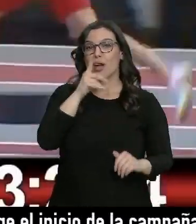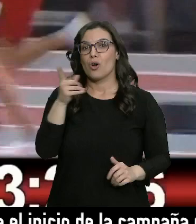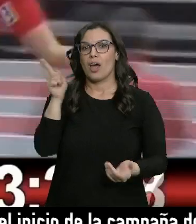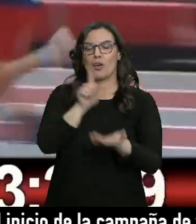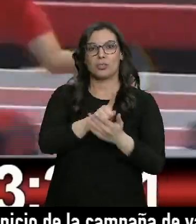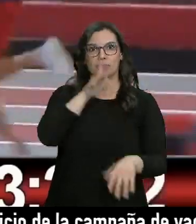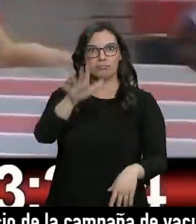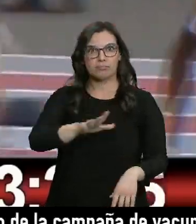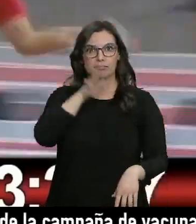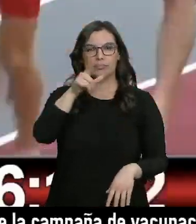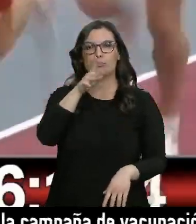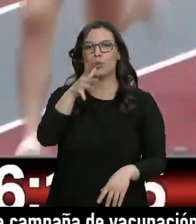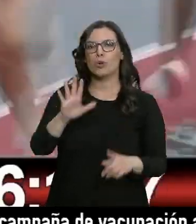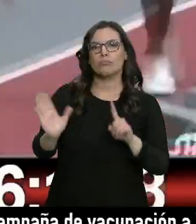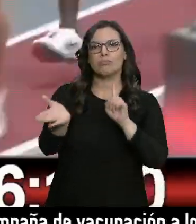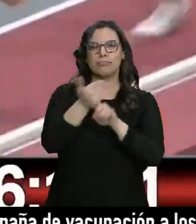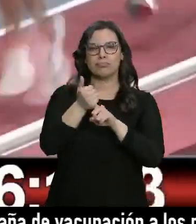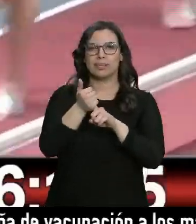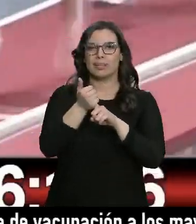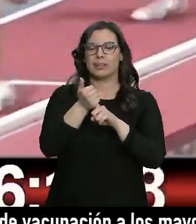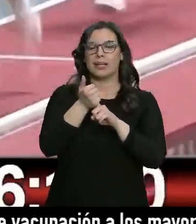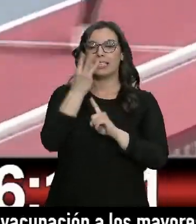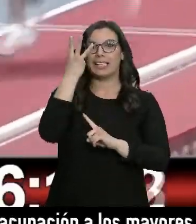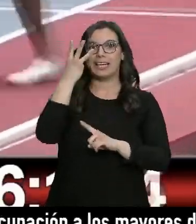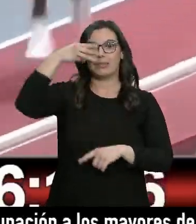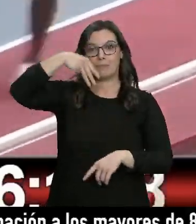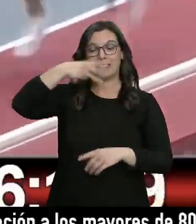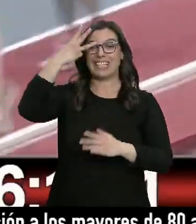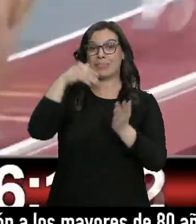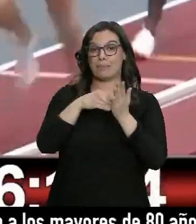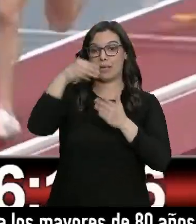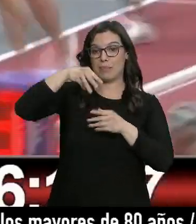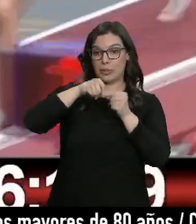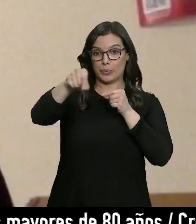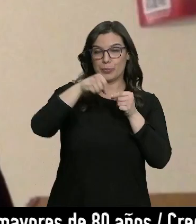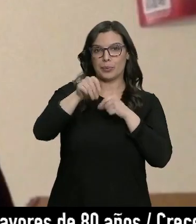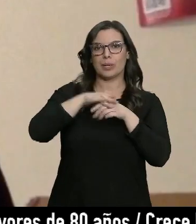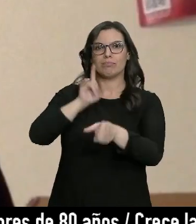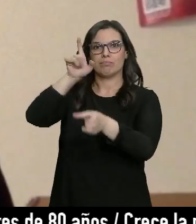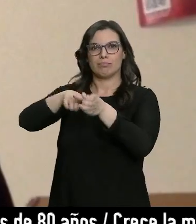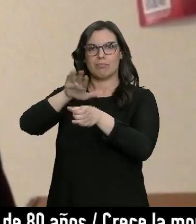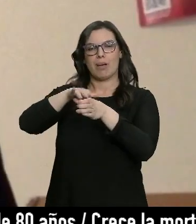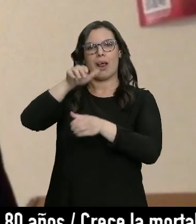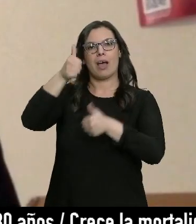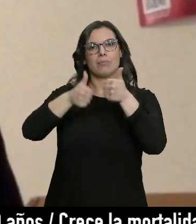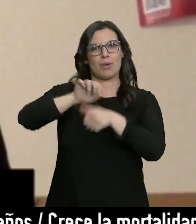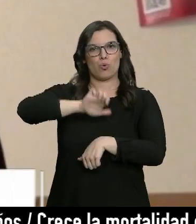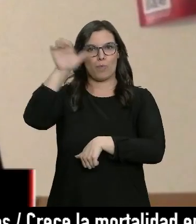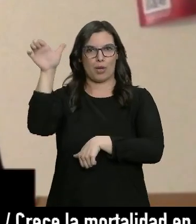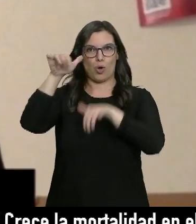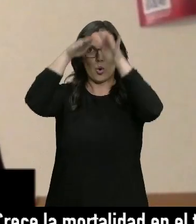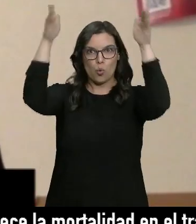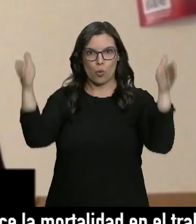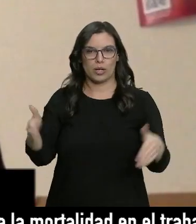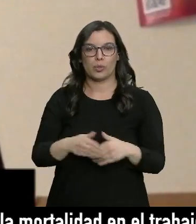deslumbrar tras lograr la mínima en los 3.000 metros para el europeo de pista cubierta. Un resultado que ya nos sitúa dentro de los